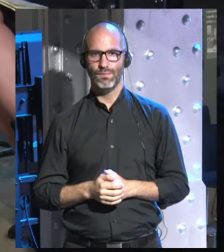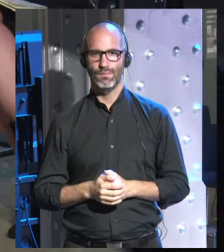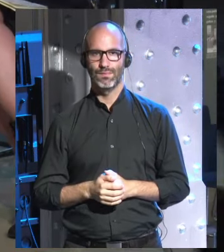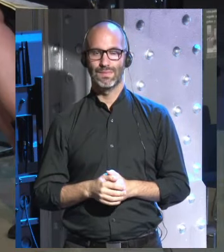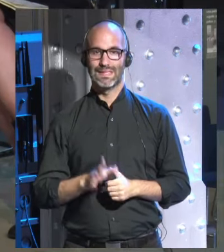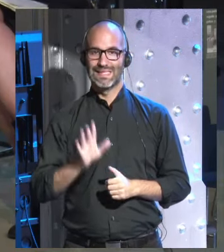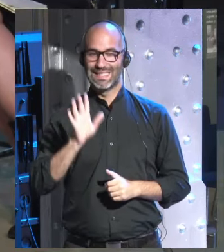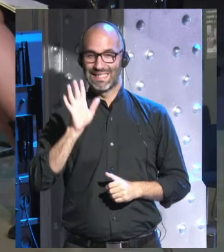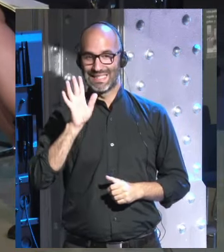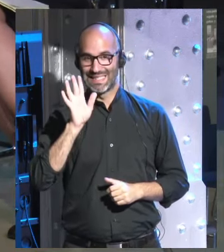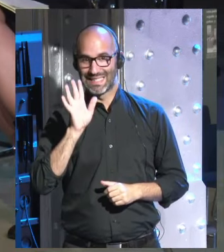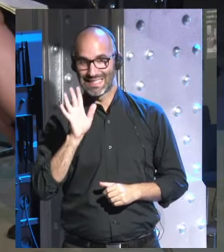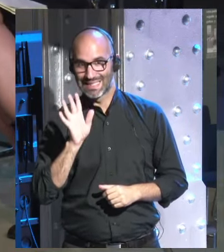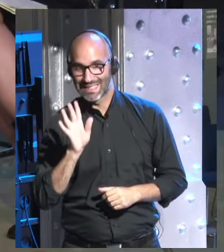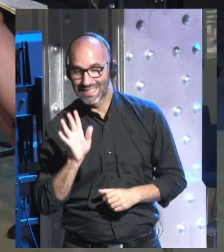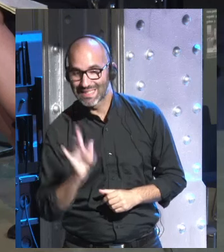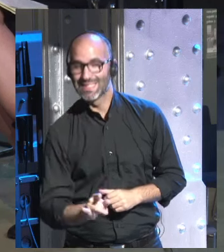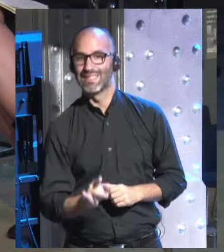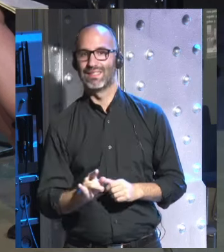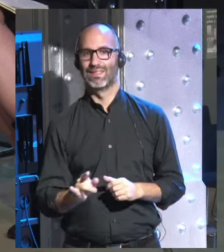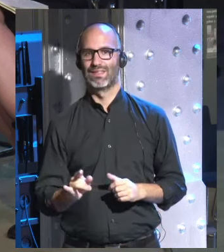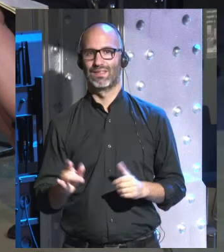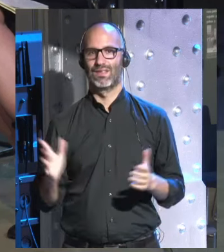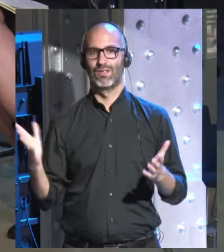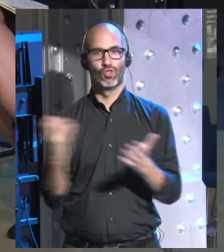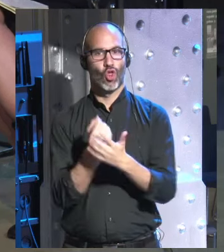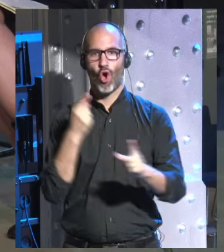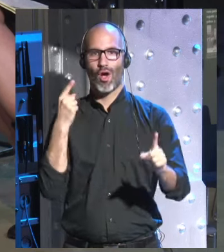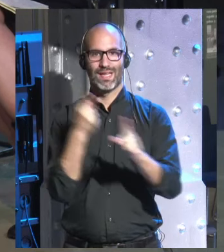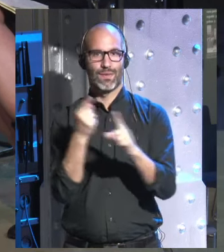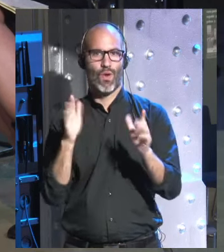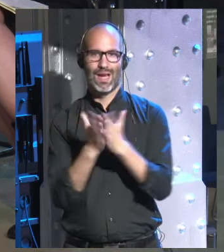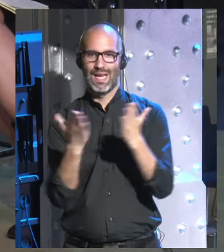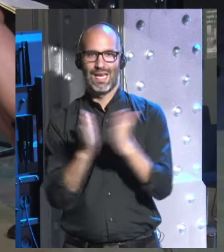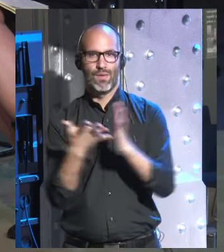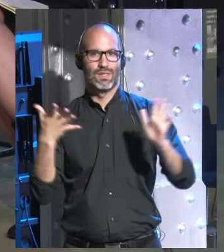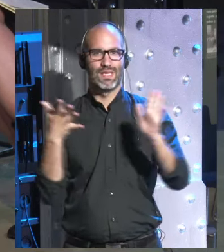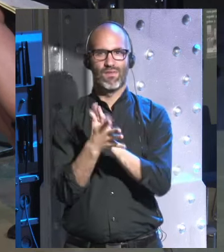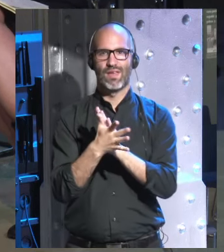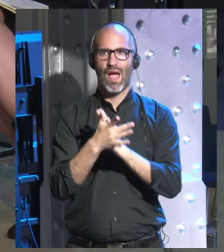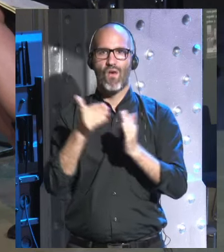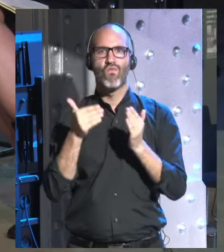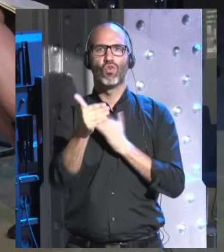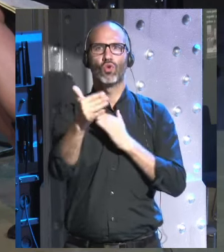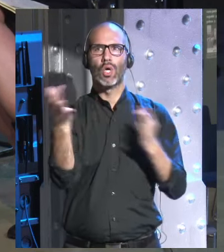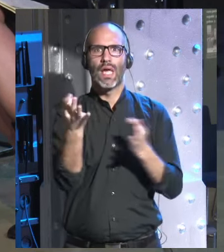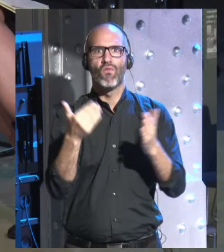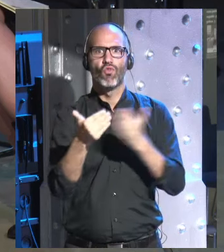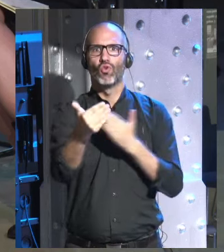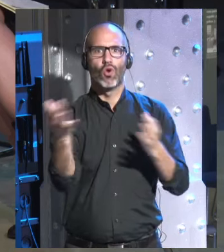sí todo el propósito del libro no es establecer profecías sobre el futuro sino